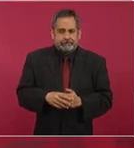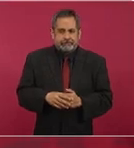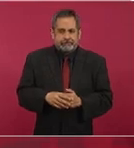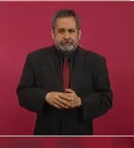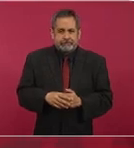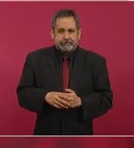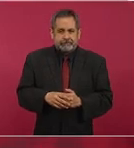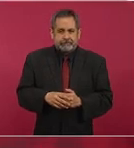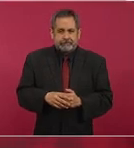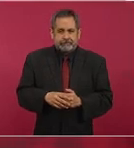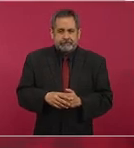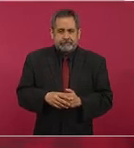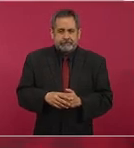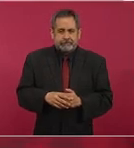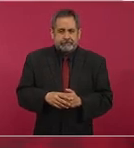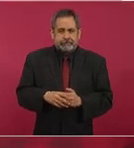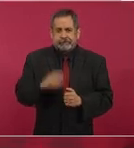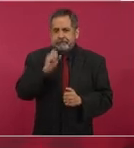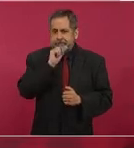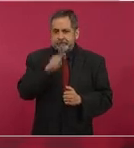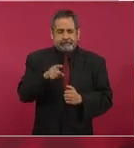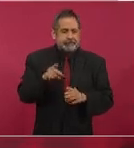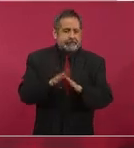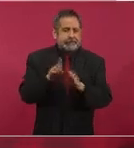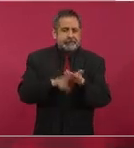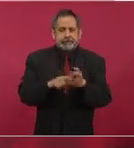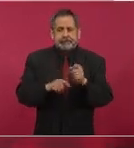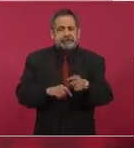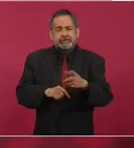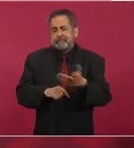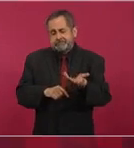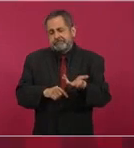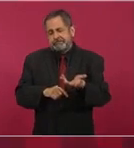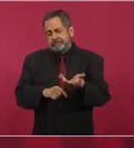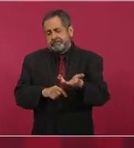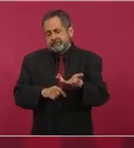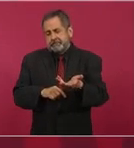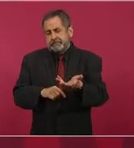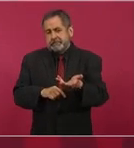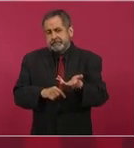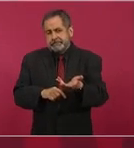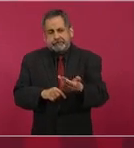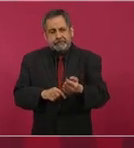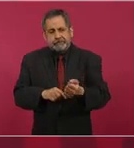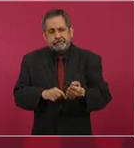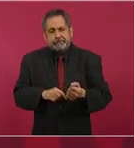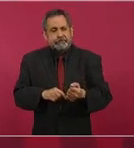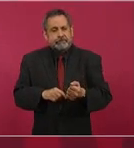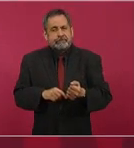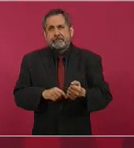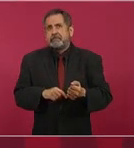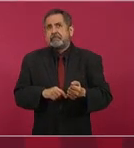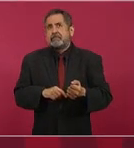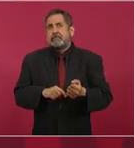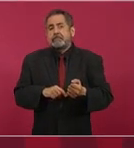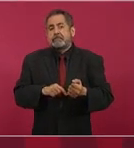y de esa manera hasta